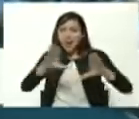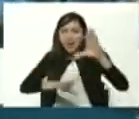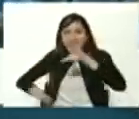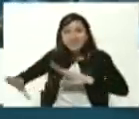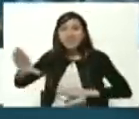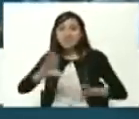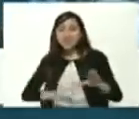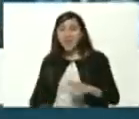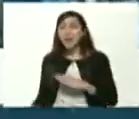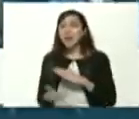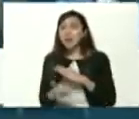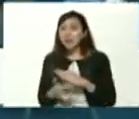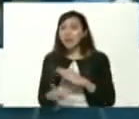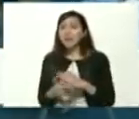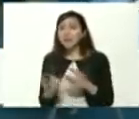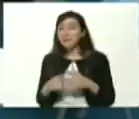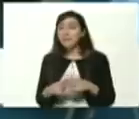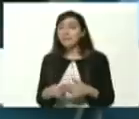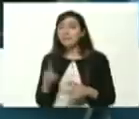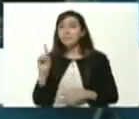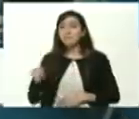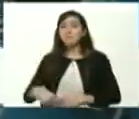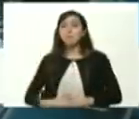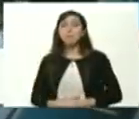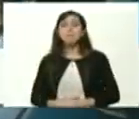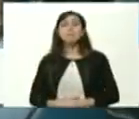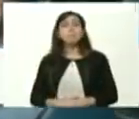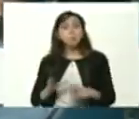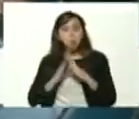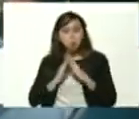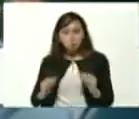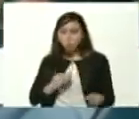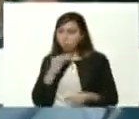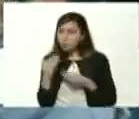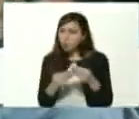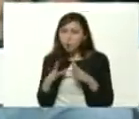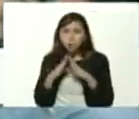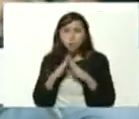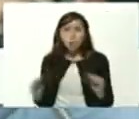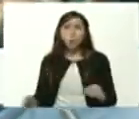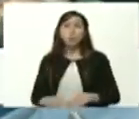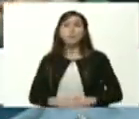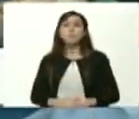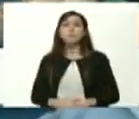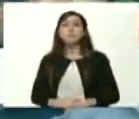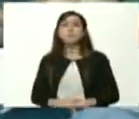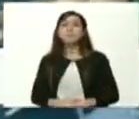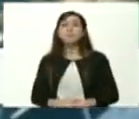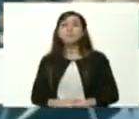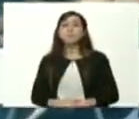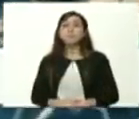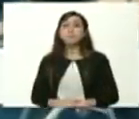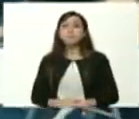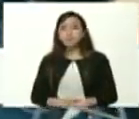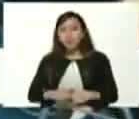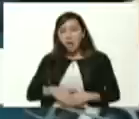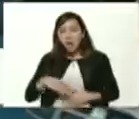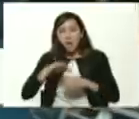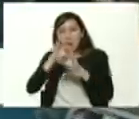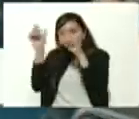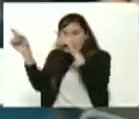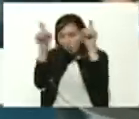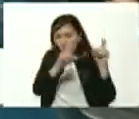y la técnica y la tecnología en todo lo que hagan en todo la formación